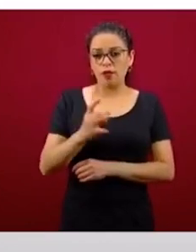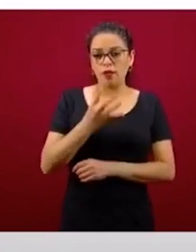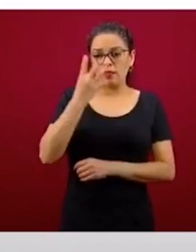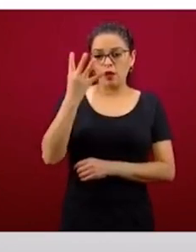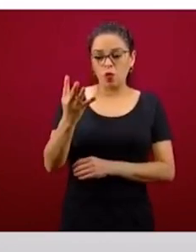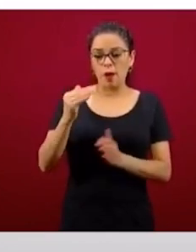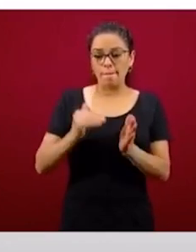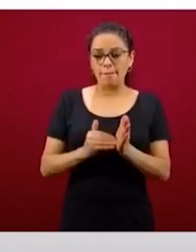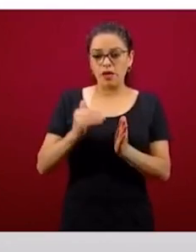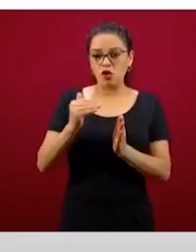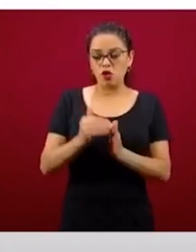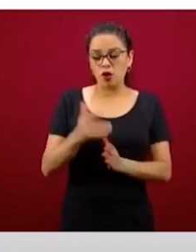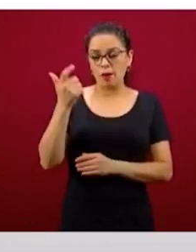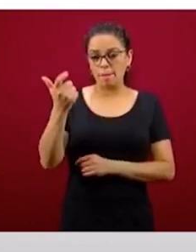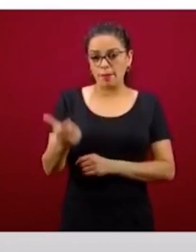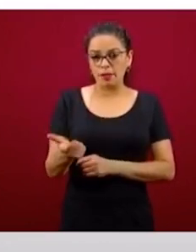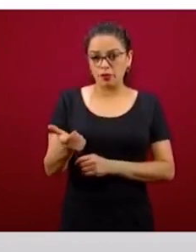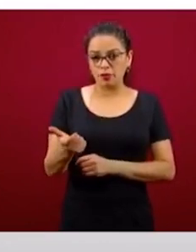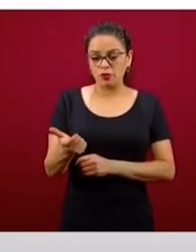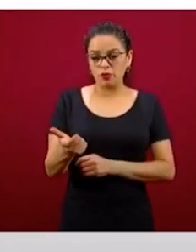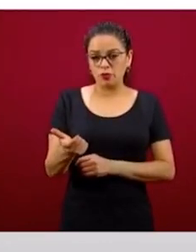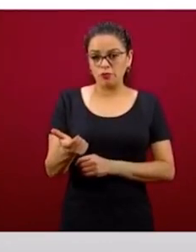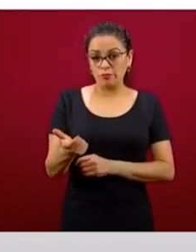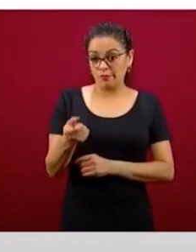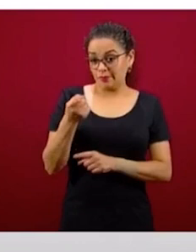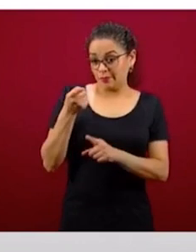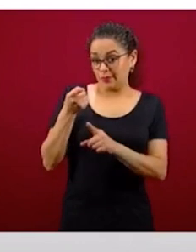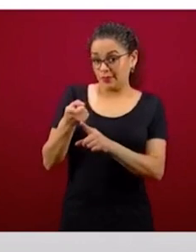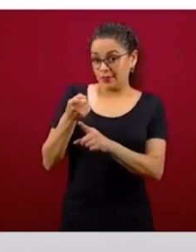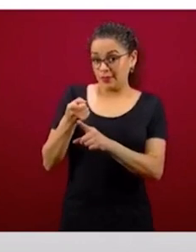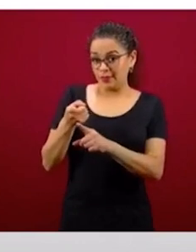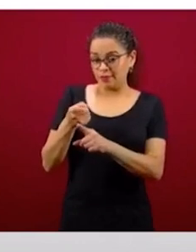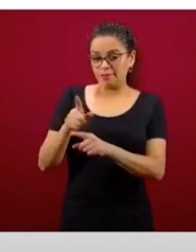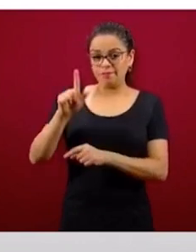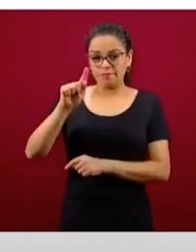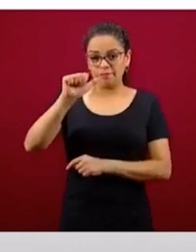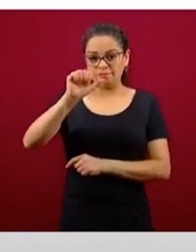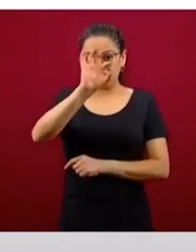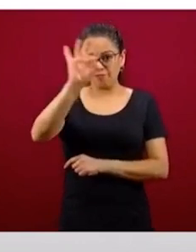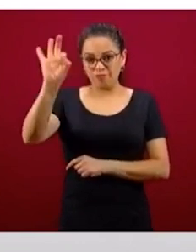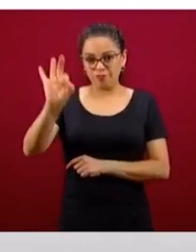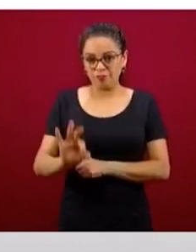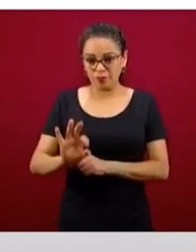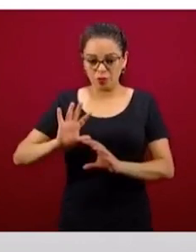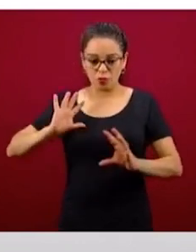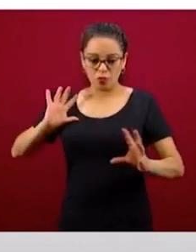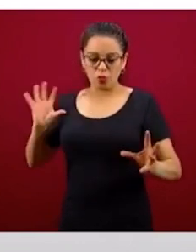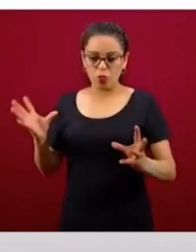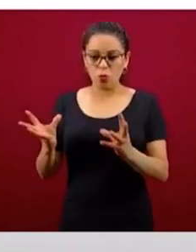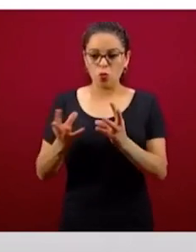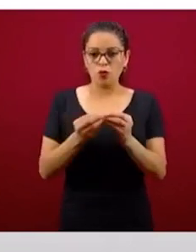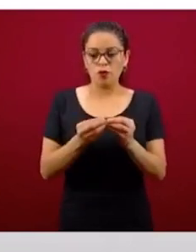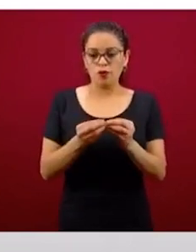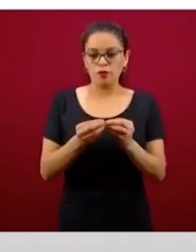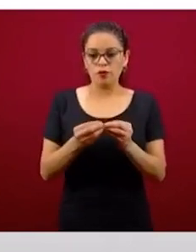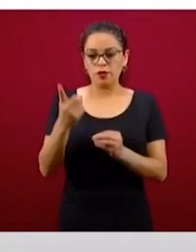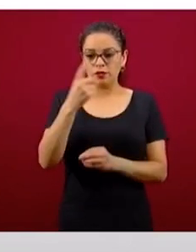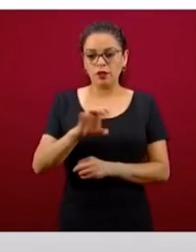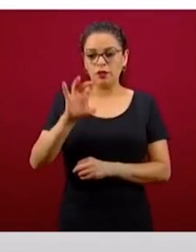millones de pesos. Esto ha sido el 76 por ciento del total de estos